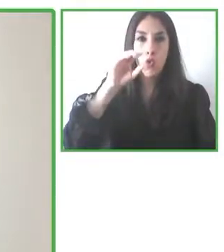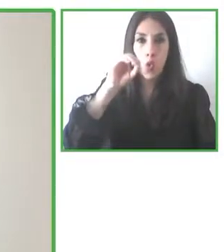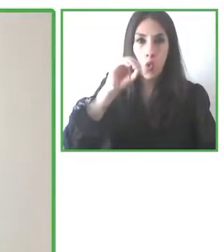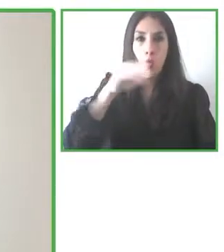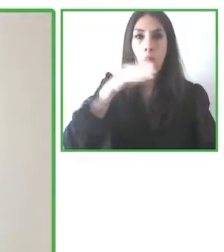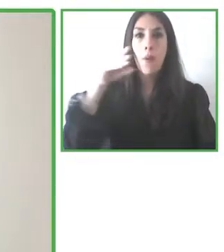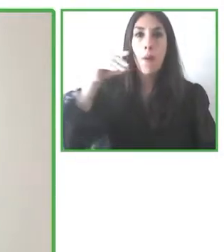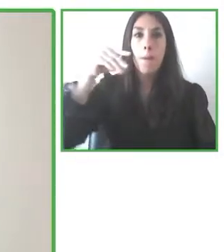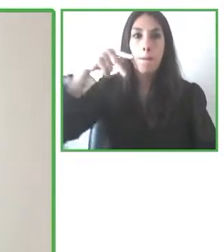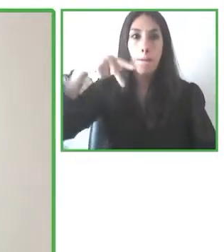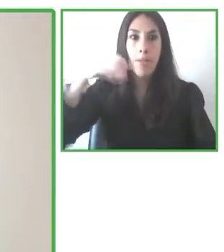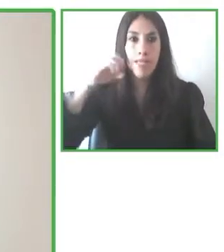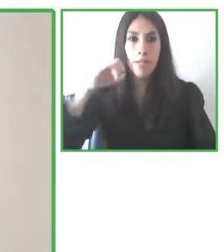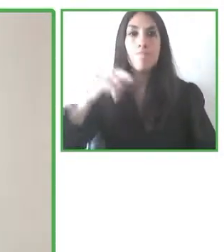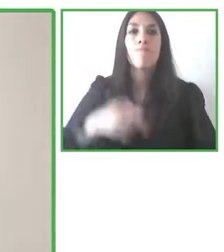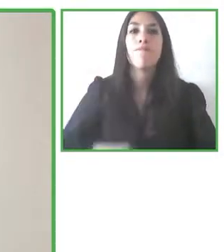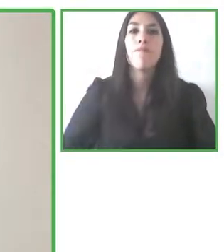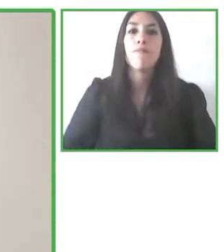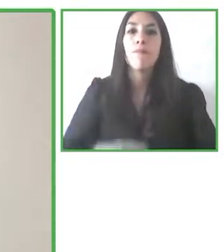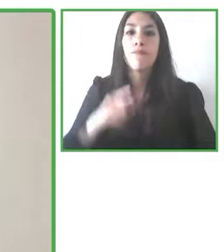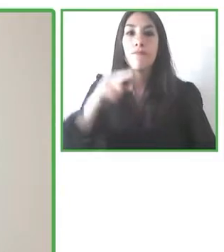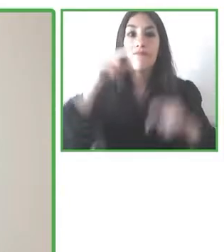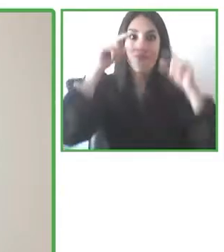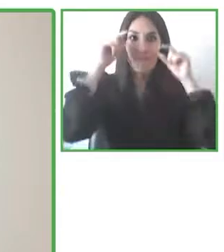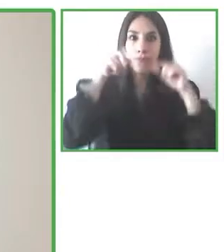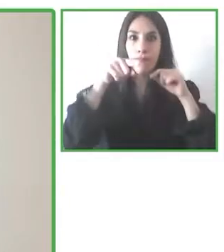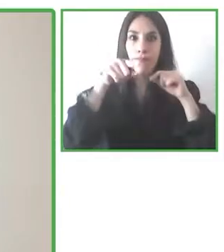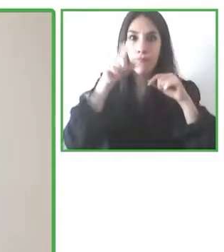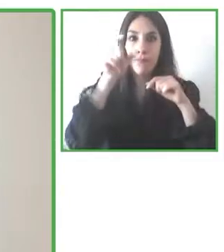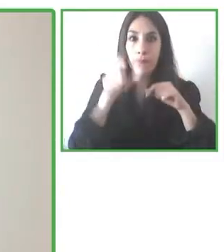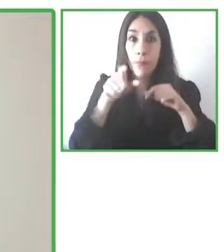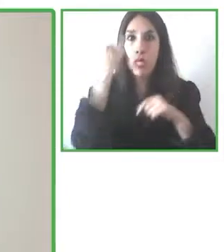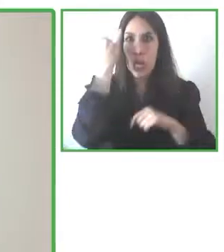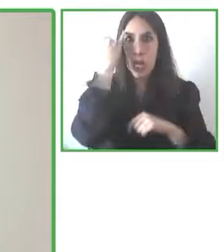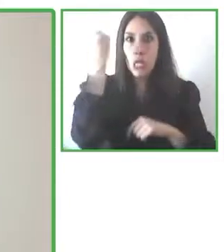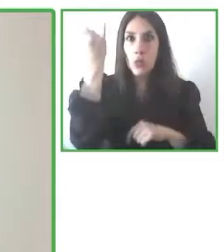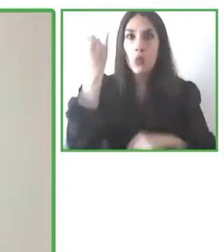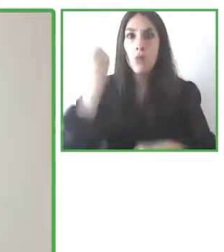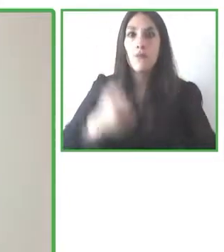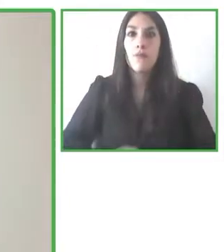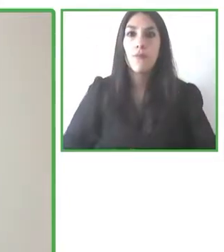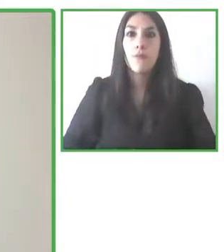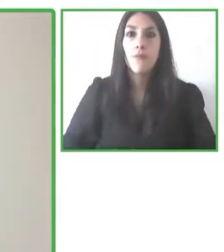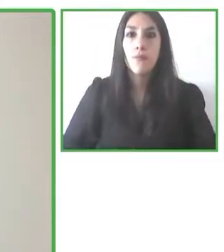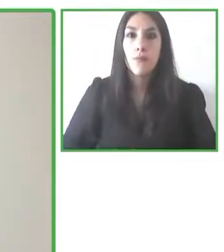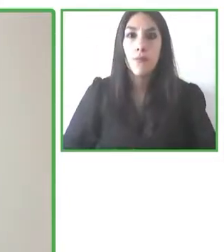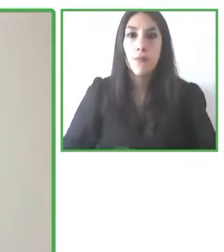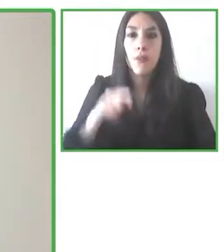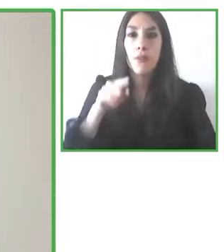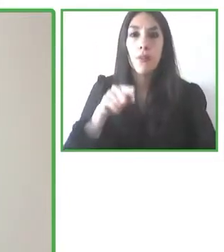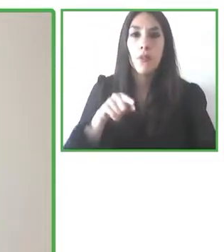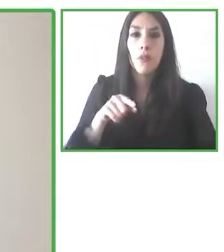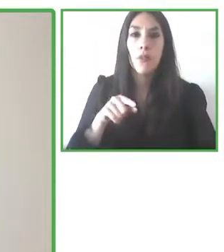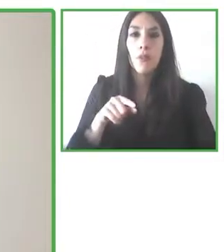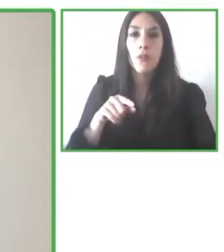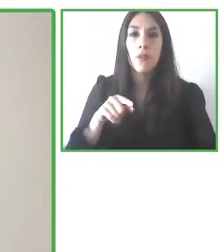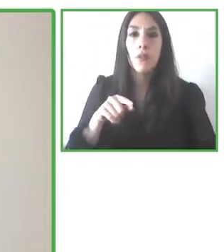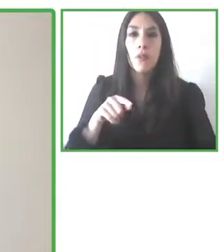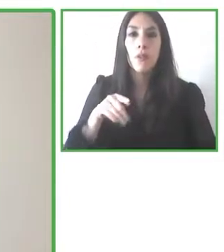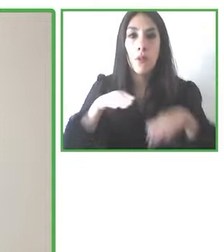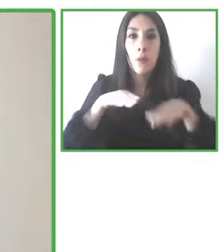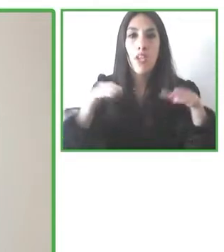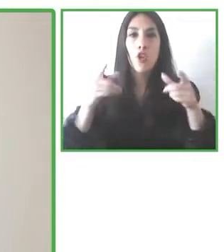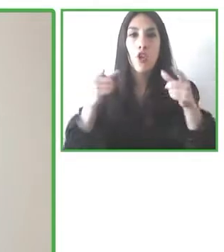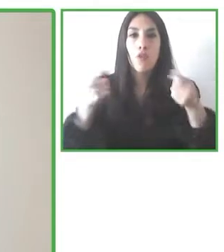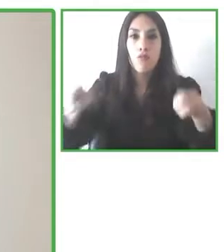que permite dirigir una silla de ruedas mediante movimientos de la